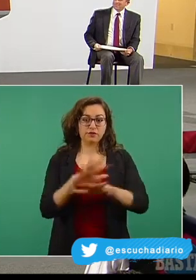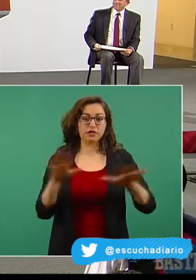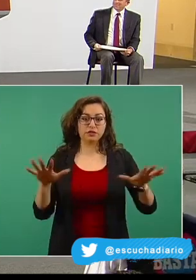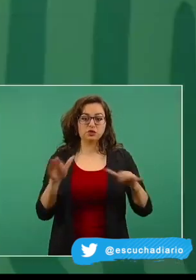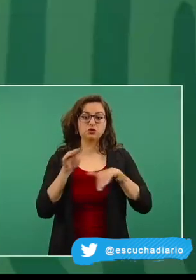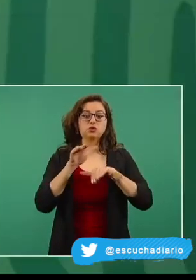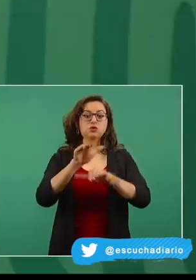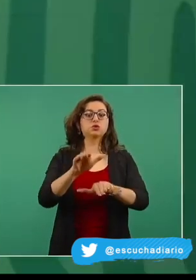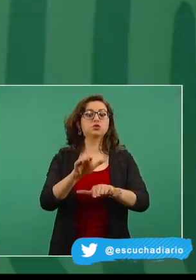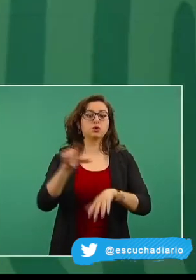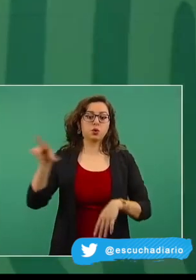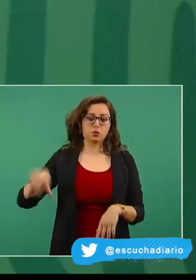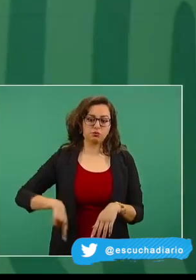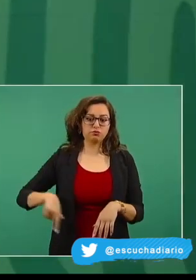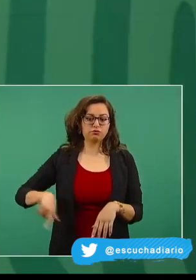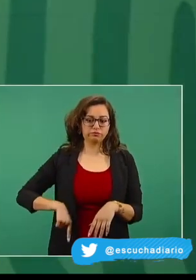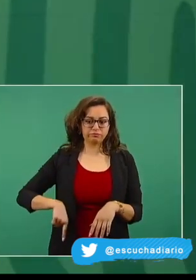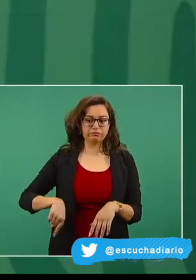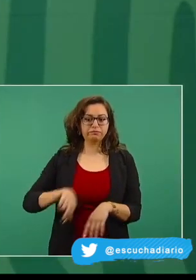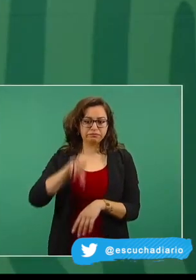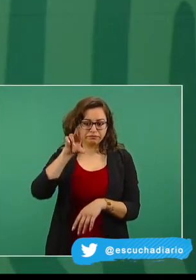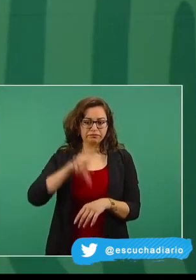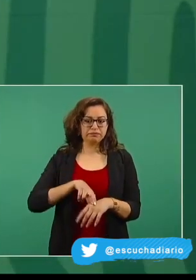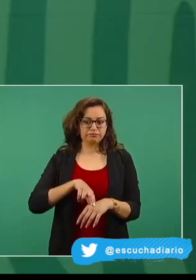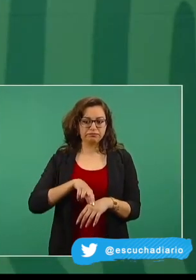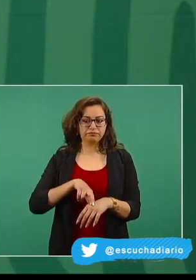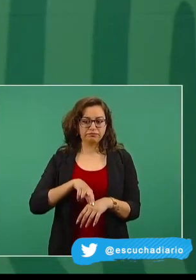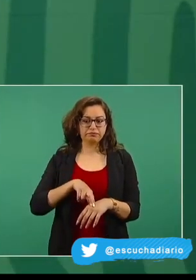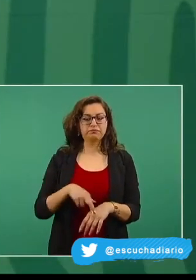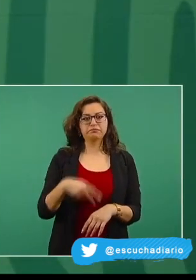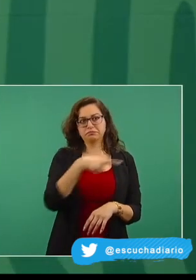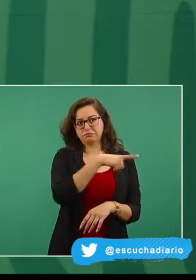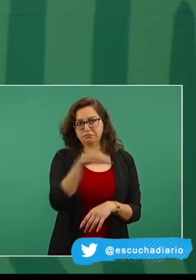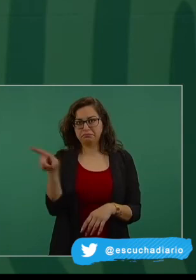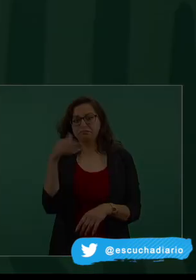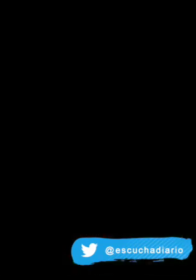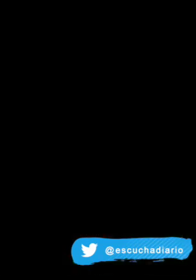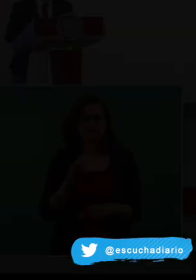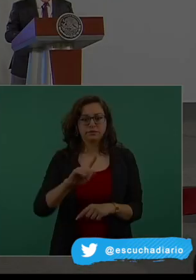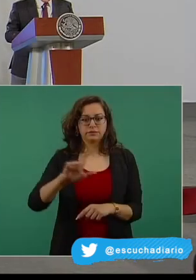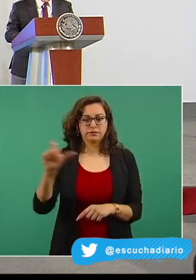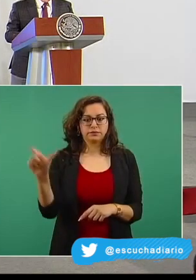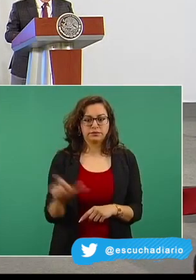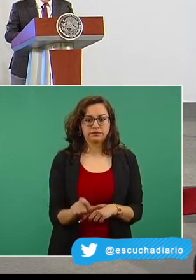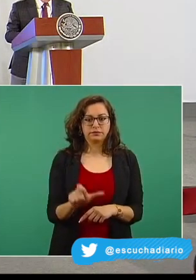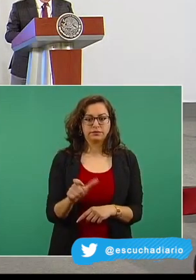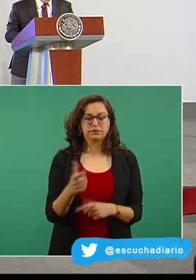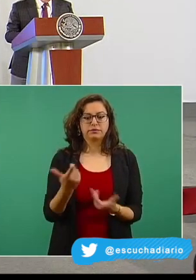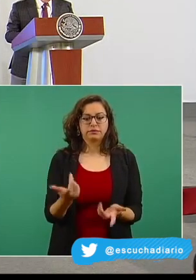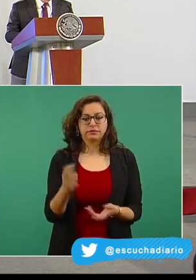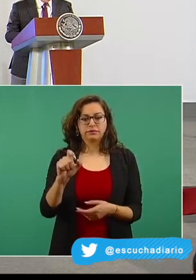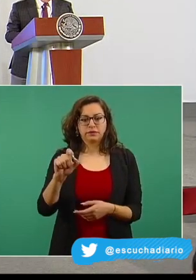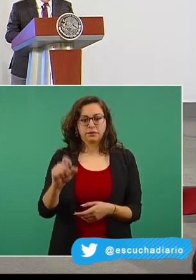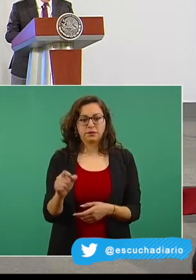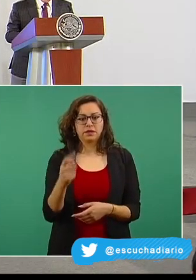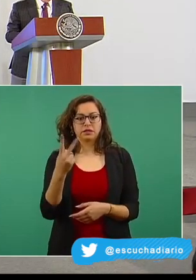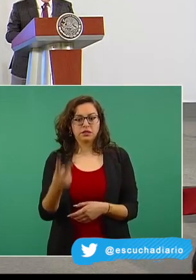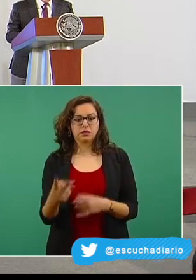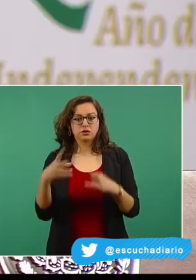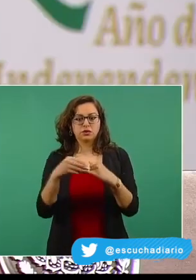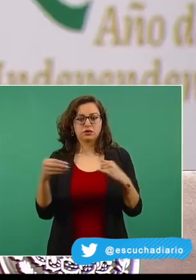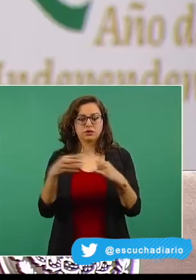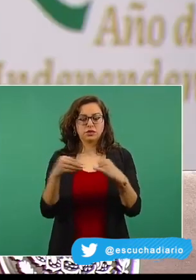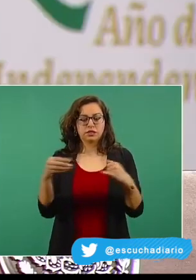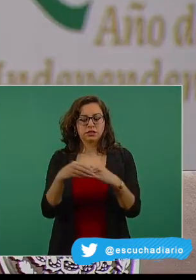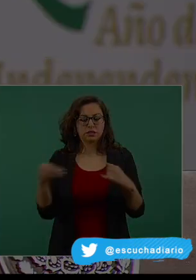los eventos de la delincuencia organizada en la zona. Se enviarán elementos de la Guardia Nacional, del Ejército y la Marina. Esta decisión fue